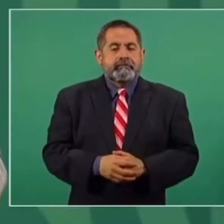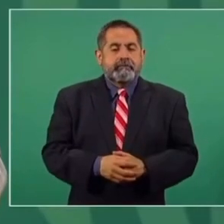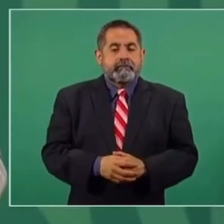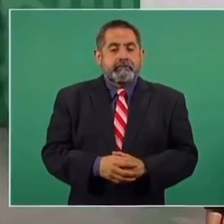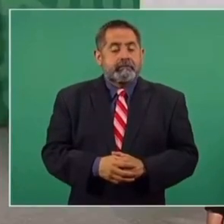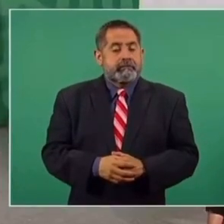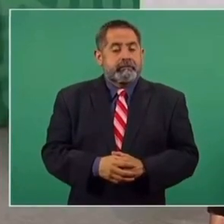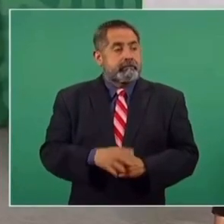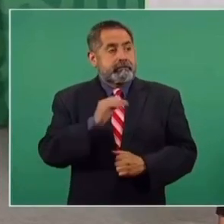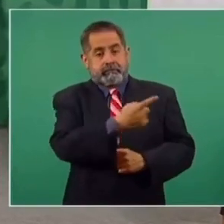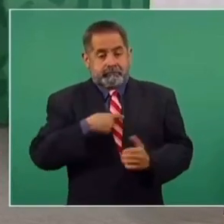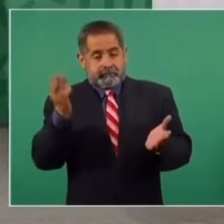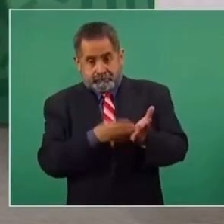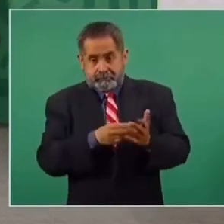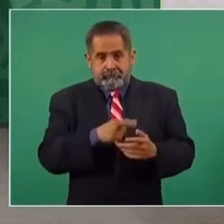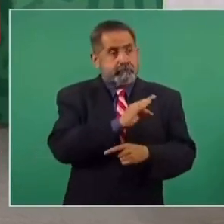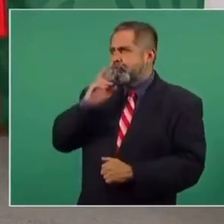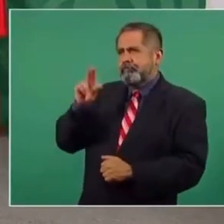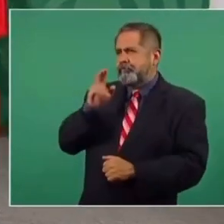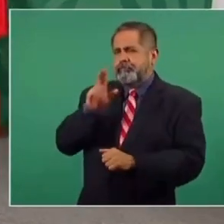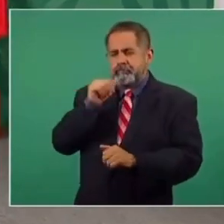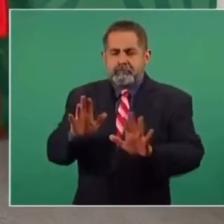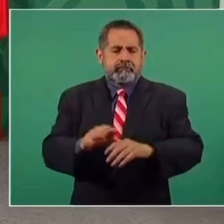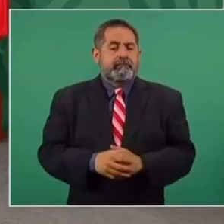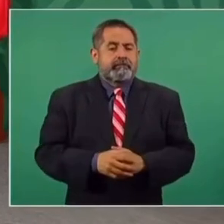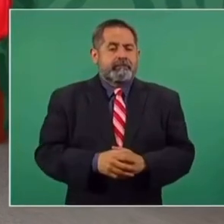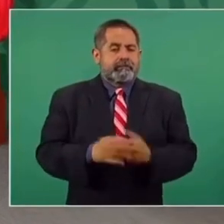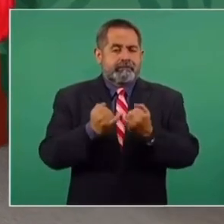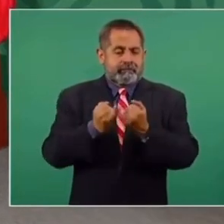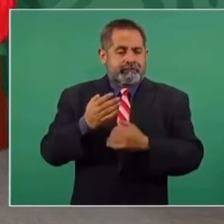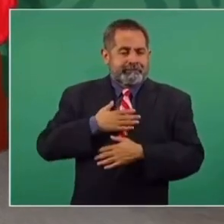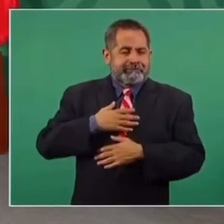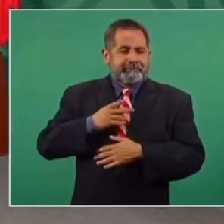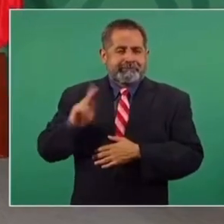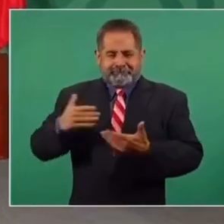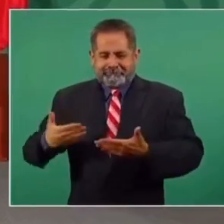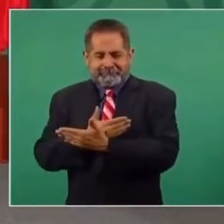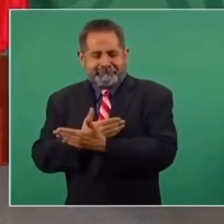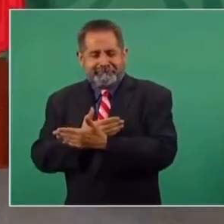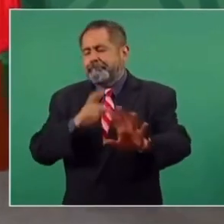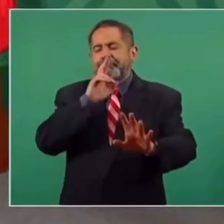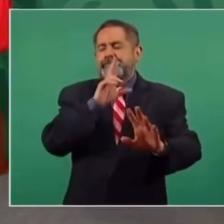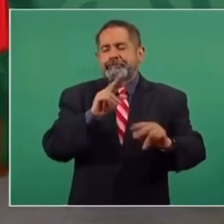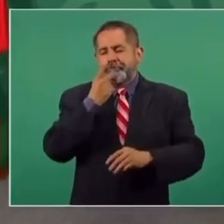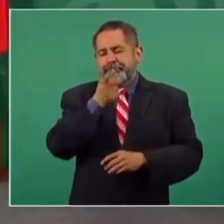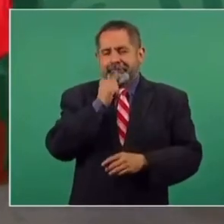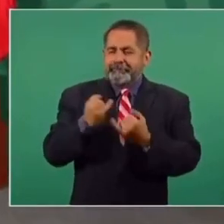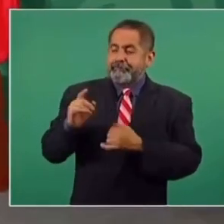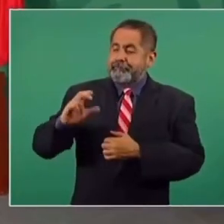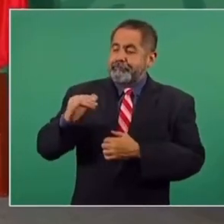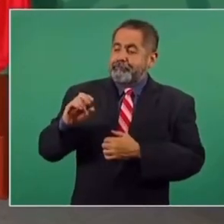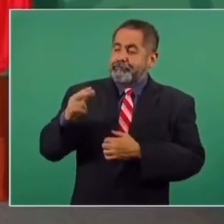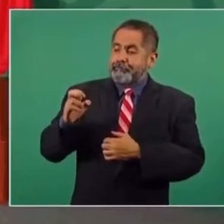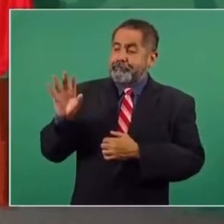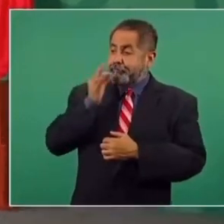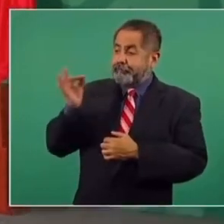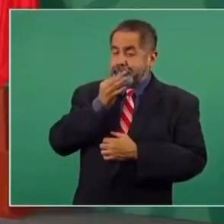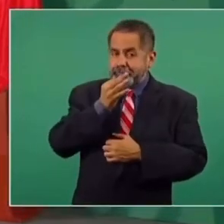Me pueden multar y hasta arrestar, como diría mi... Bueno, tampoco, no, no digo nada. Este, pero,